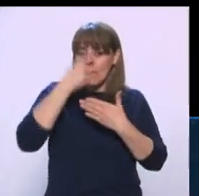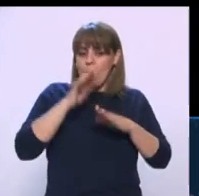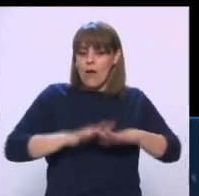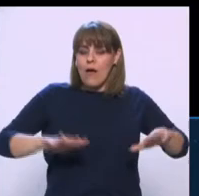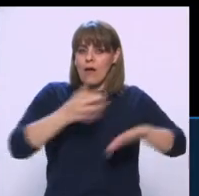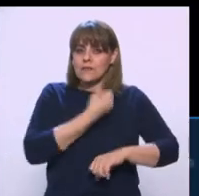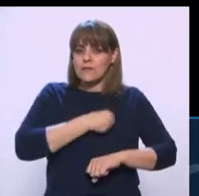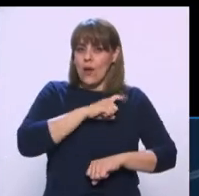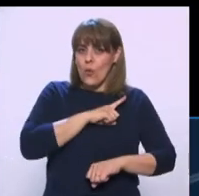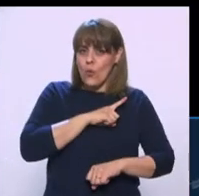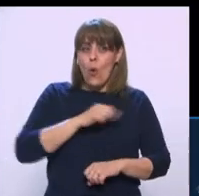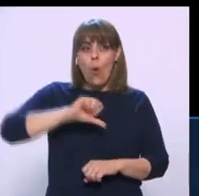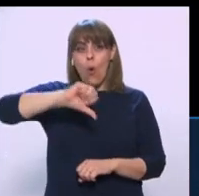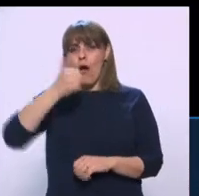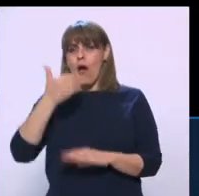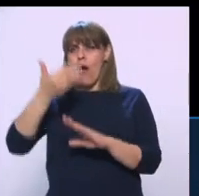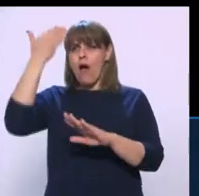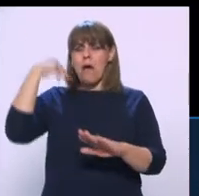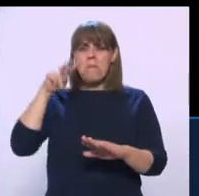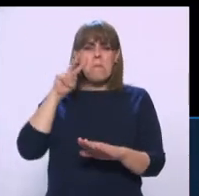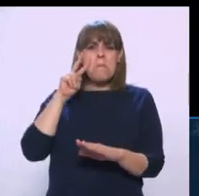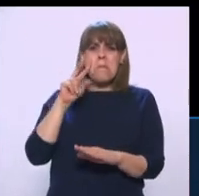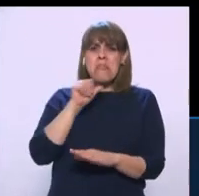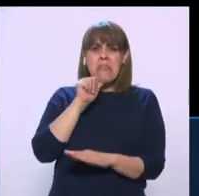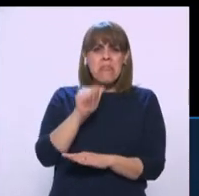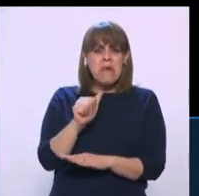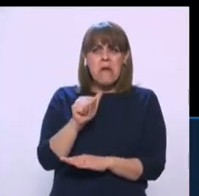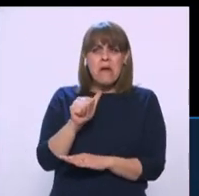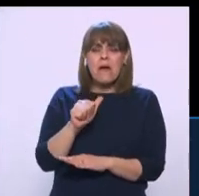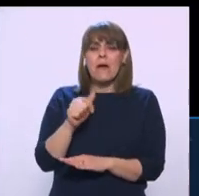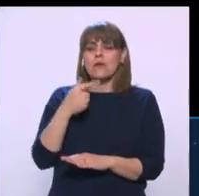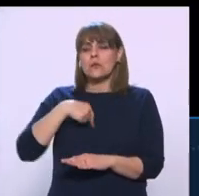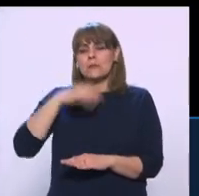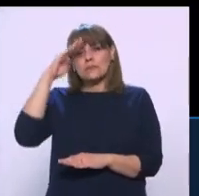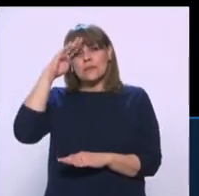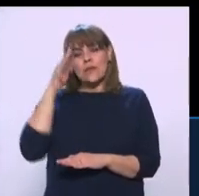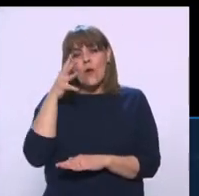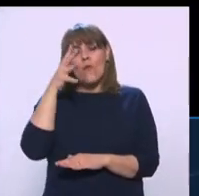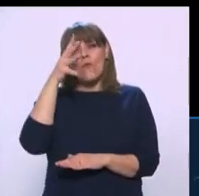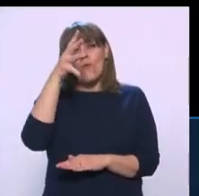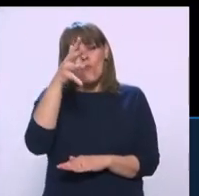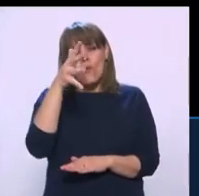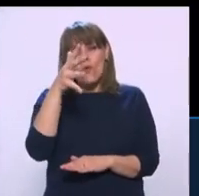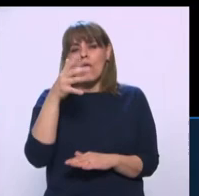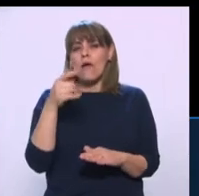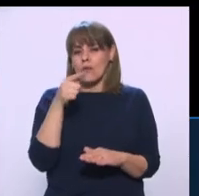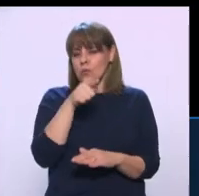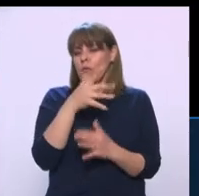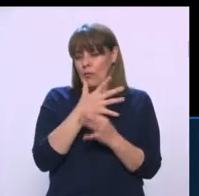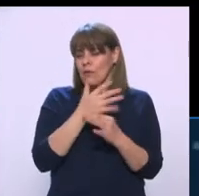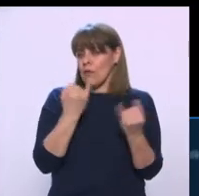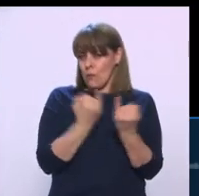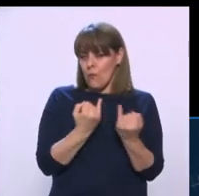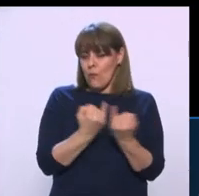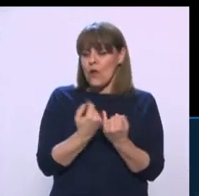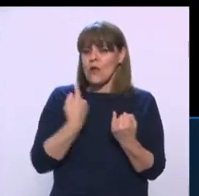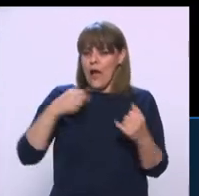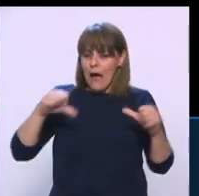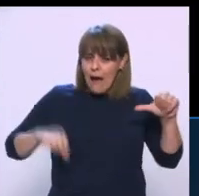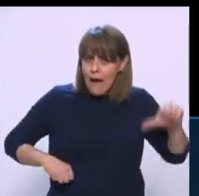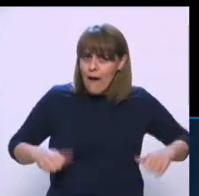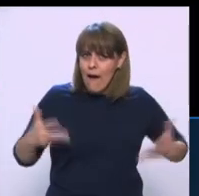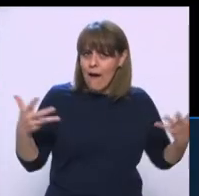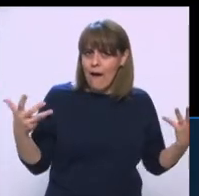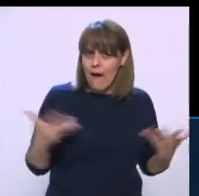veíamos en otros tiempos. Y futureando, como tú bien mencionas, pues, se están tomando acciones, se están tomando